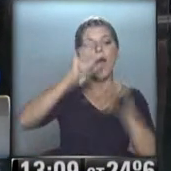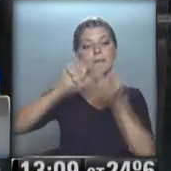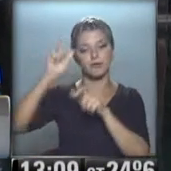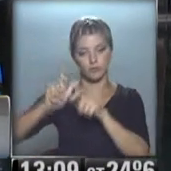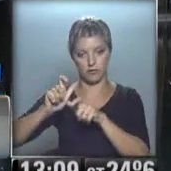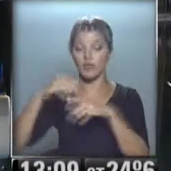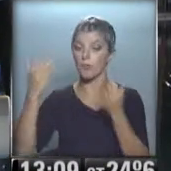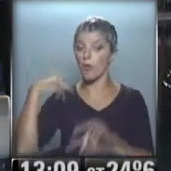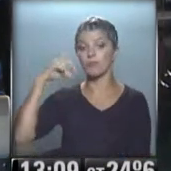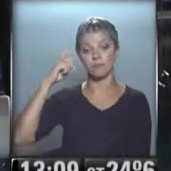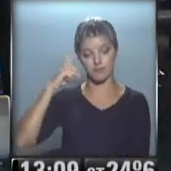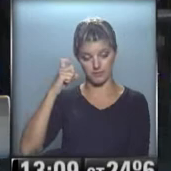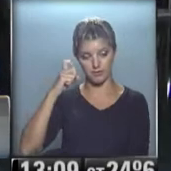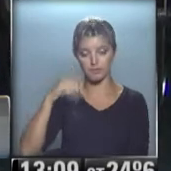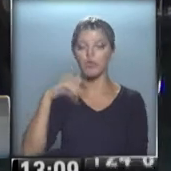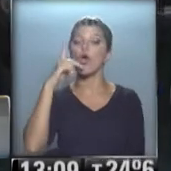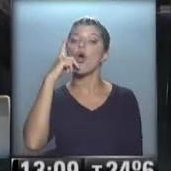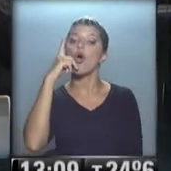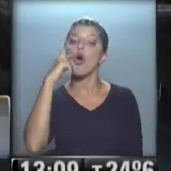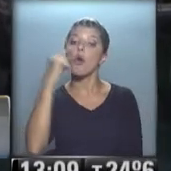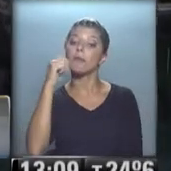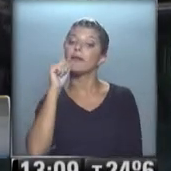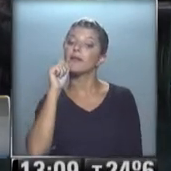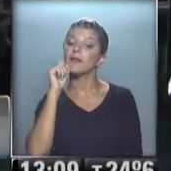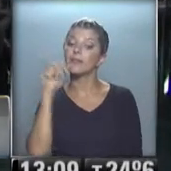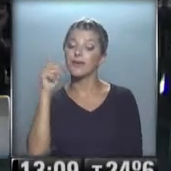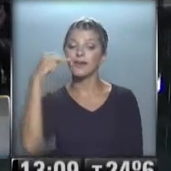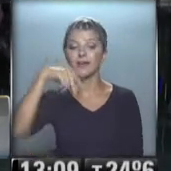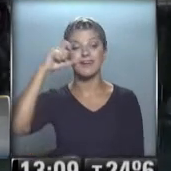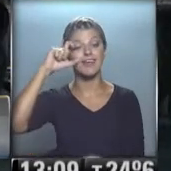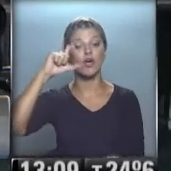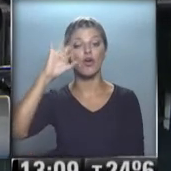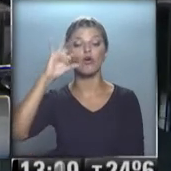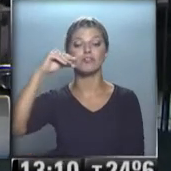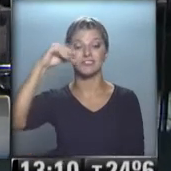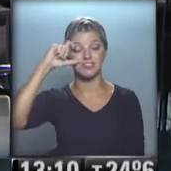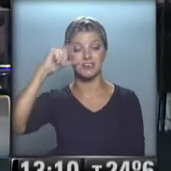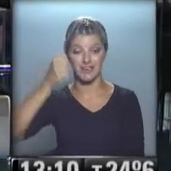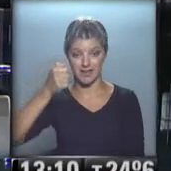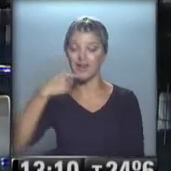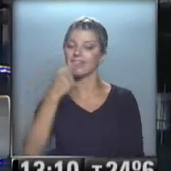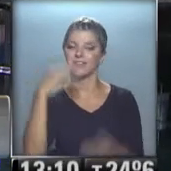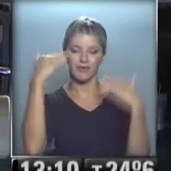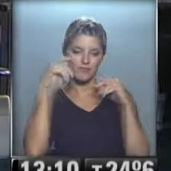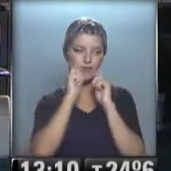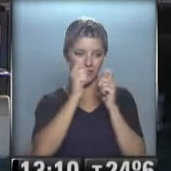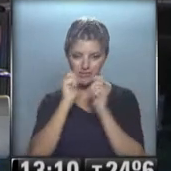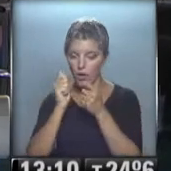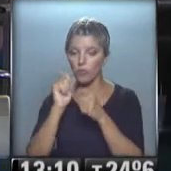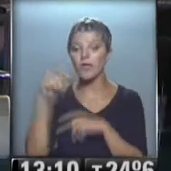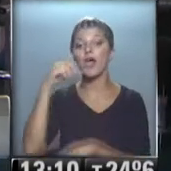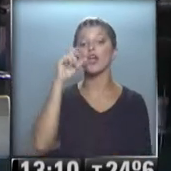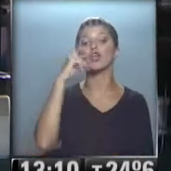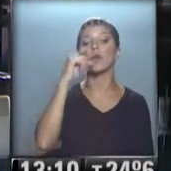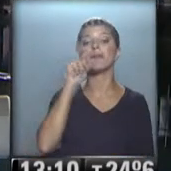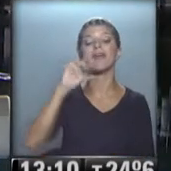se puede aprender bueno Néstor dice es de Necochea y nos manda muchos saludos y Carlos de Lanús